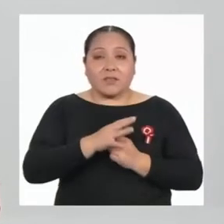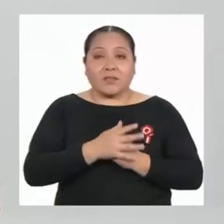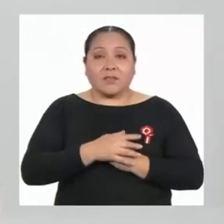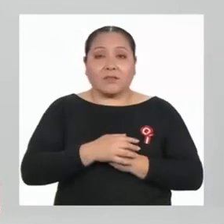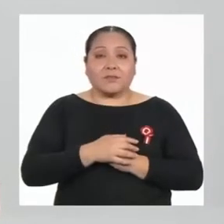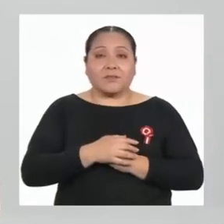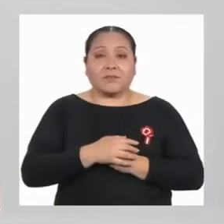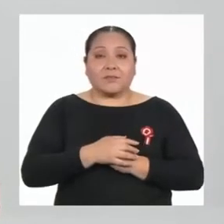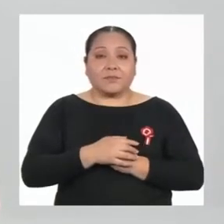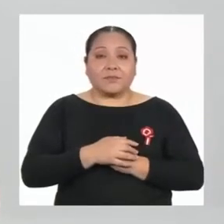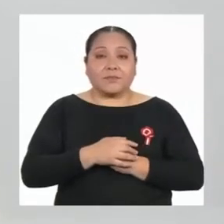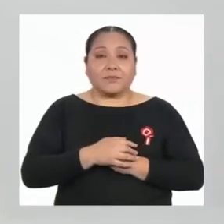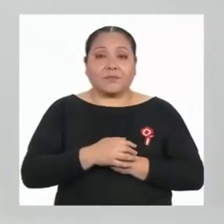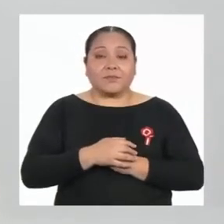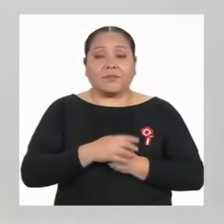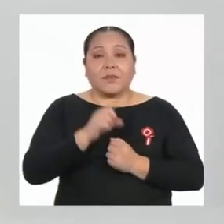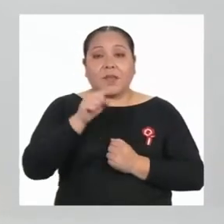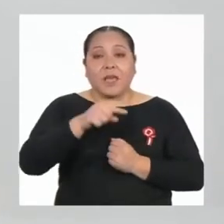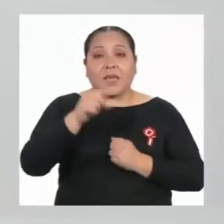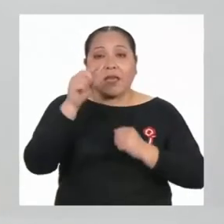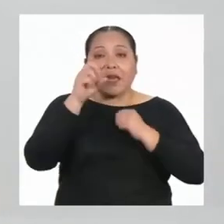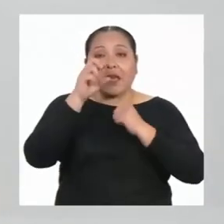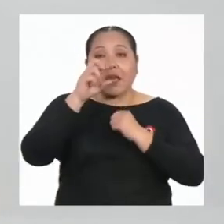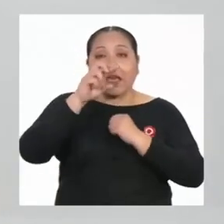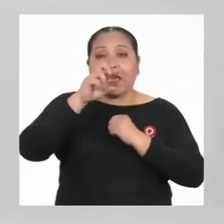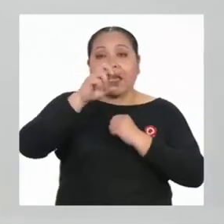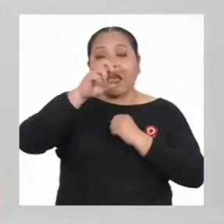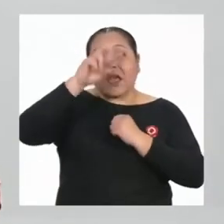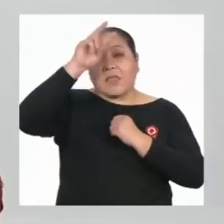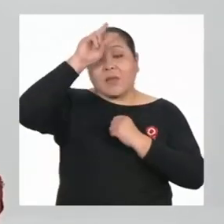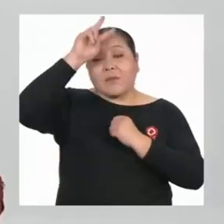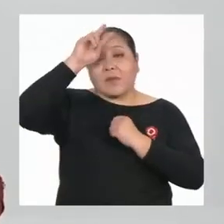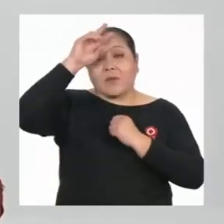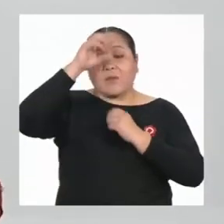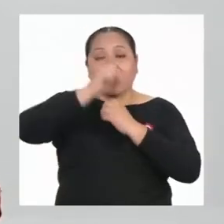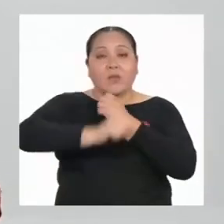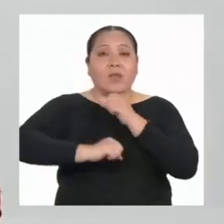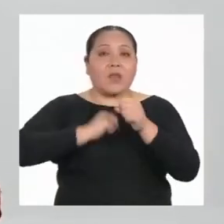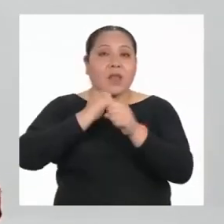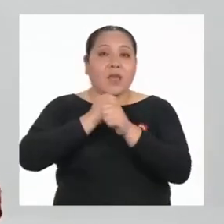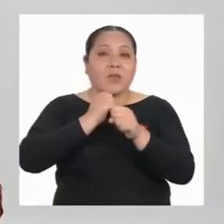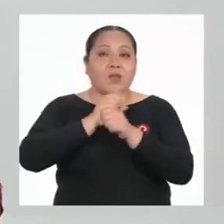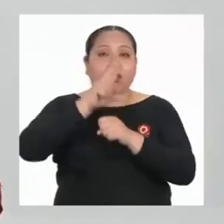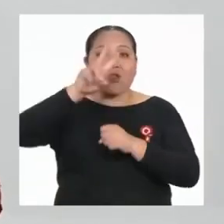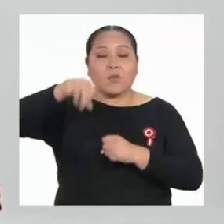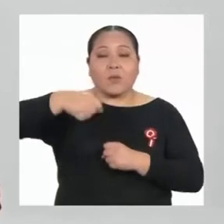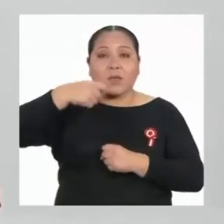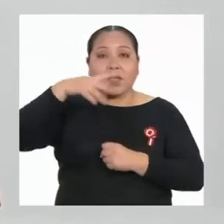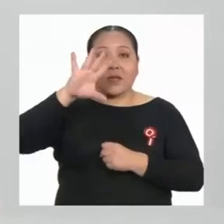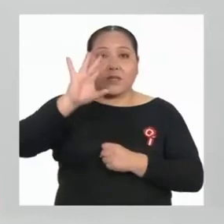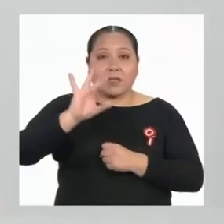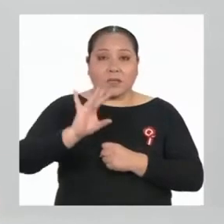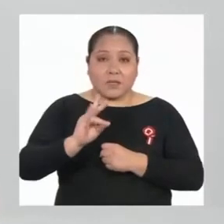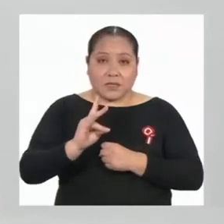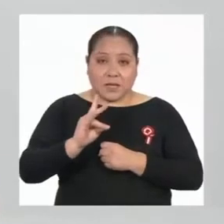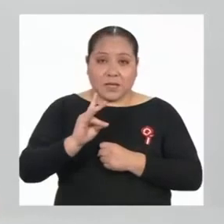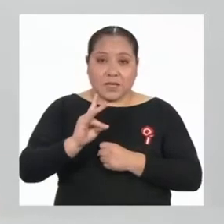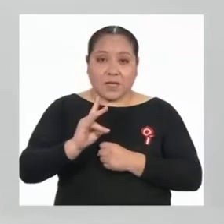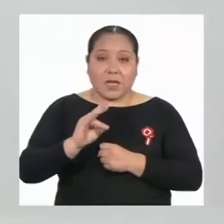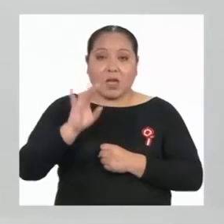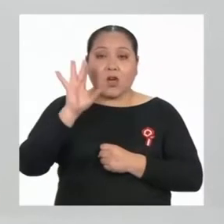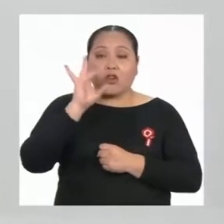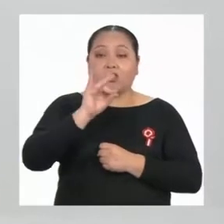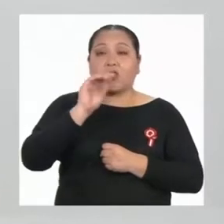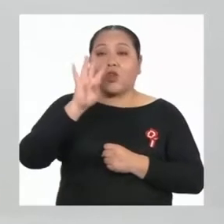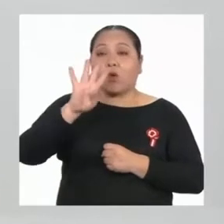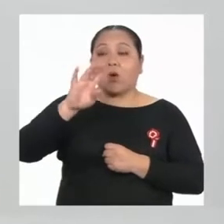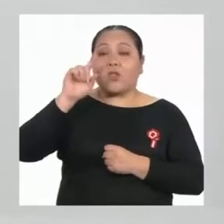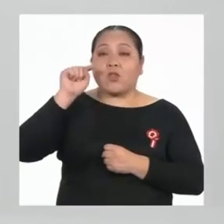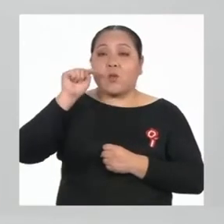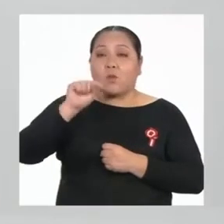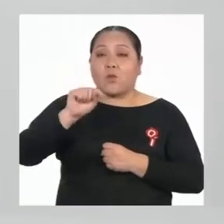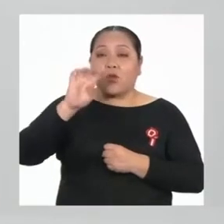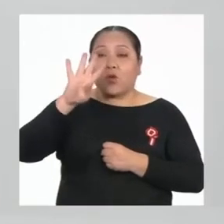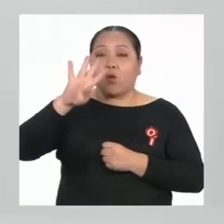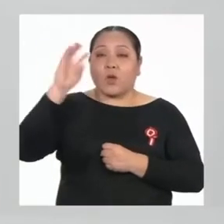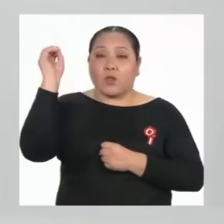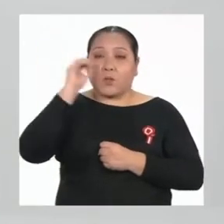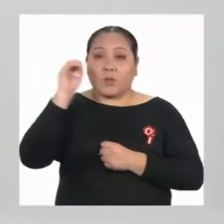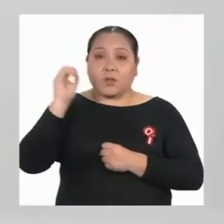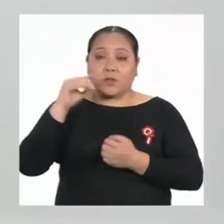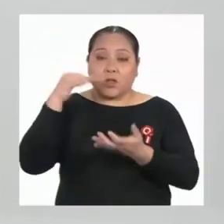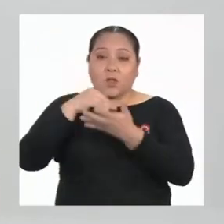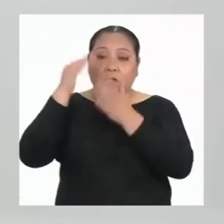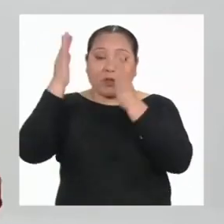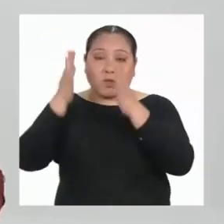por el INEI. En el Perú, en el año 2017, el 84.4% de